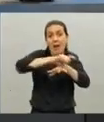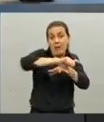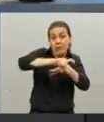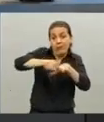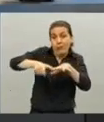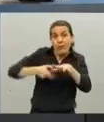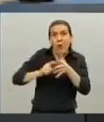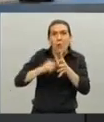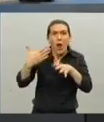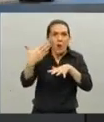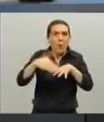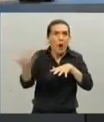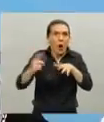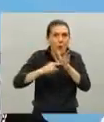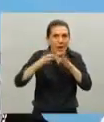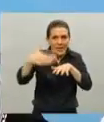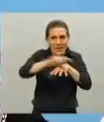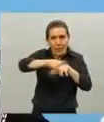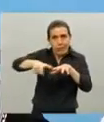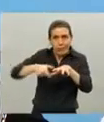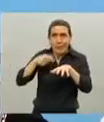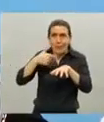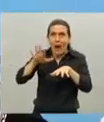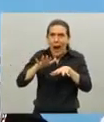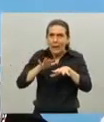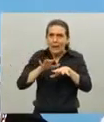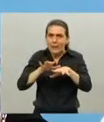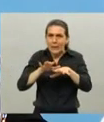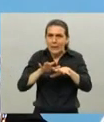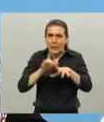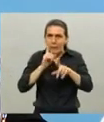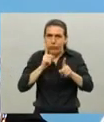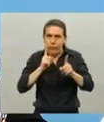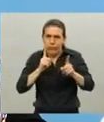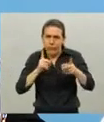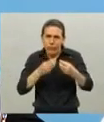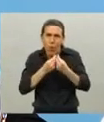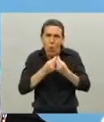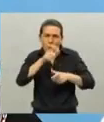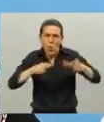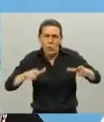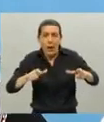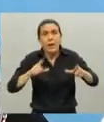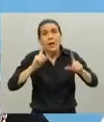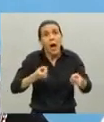conurbano bonaerense. Pero el seguimiento es también sobre todo del país.